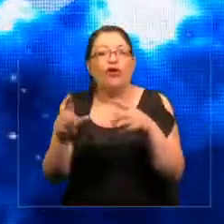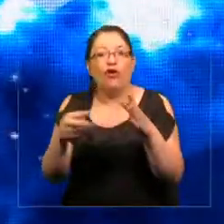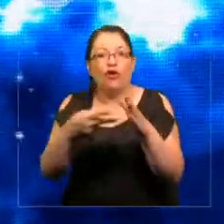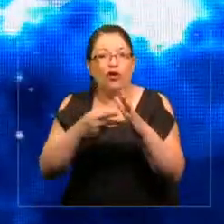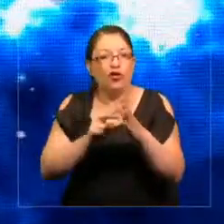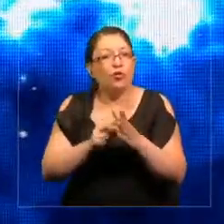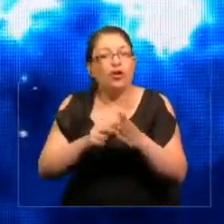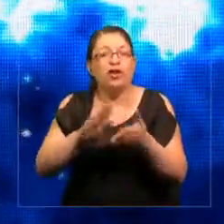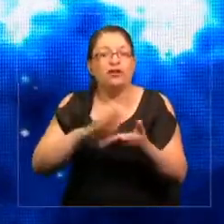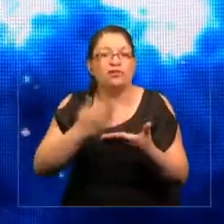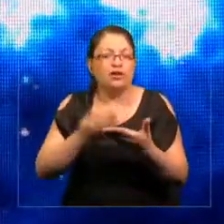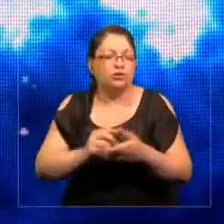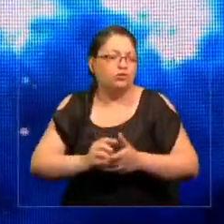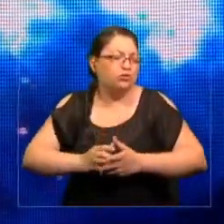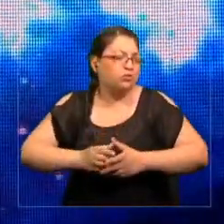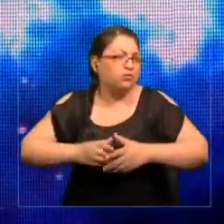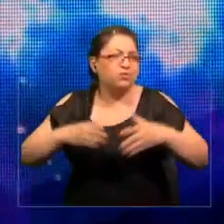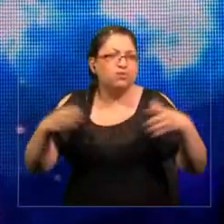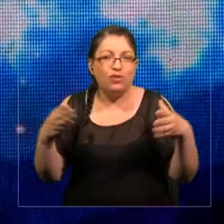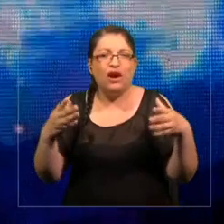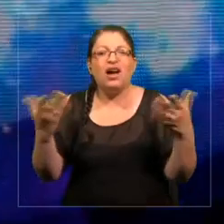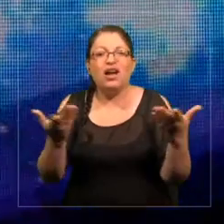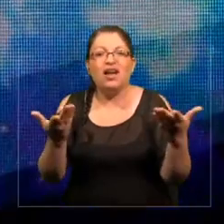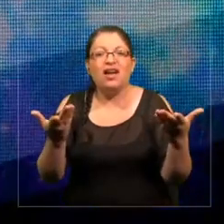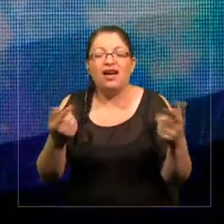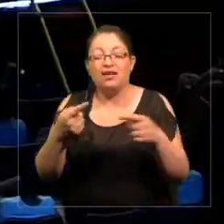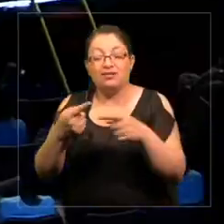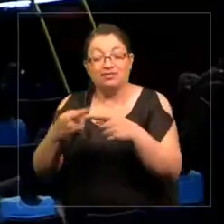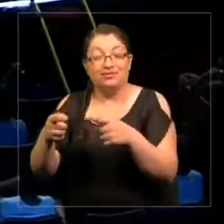salud que es gigante, la desnutrición.